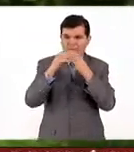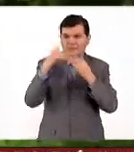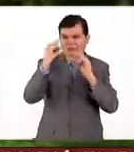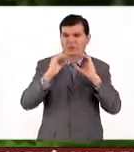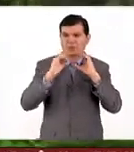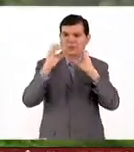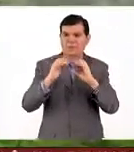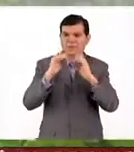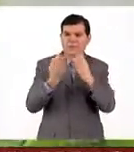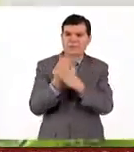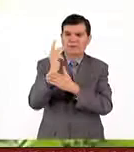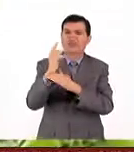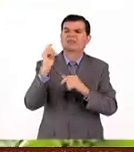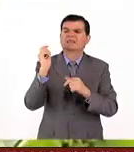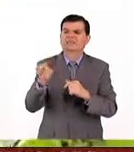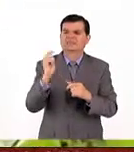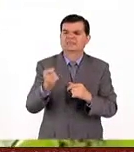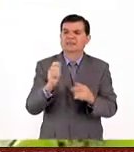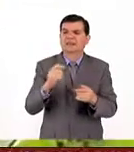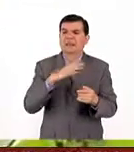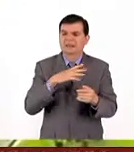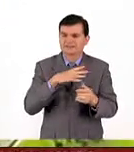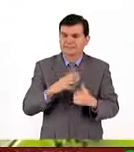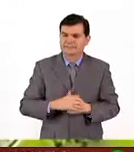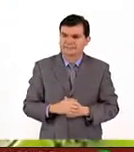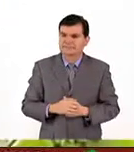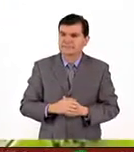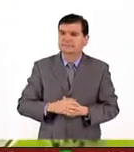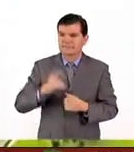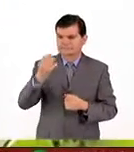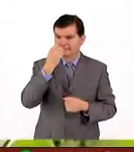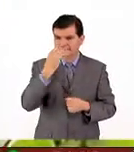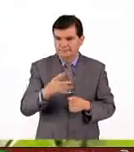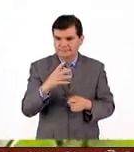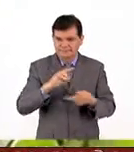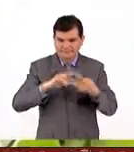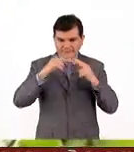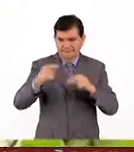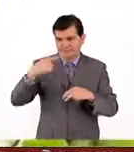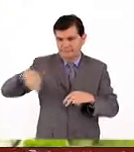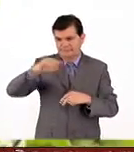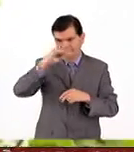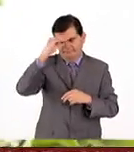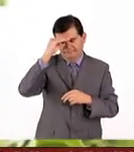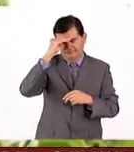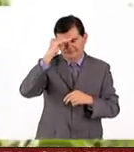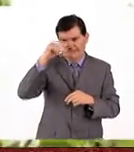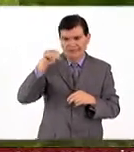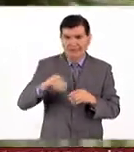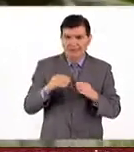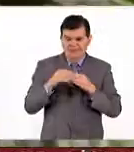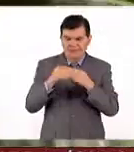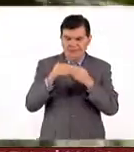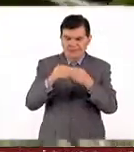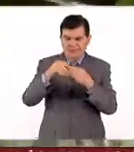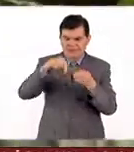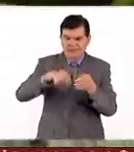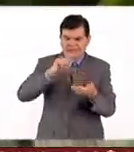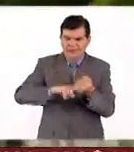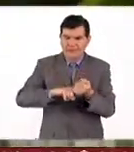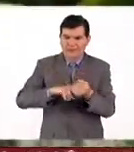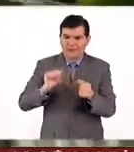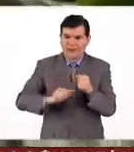conservación vegetal. ¿Qué va a contener este evento? Pues maravilloso, contrario a lo que todo mundo pensaría de que en el arca de noé solamente